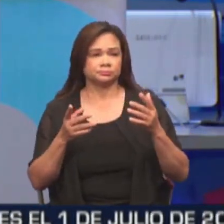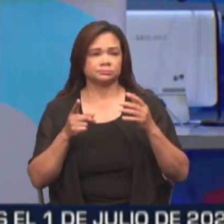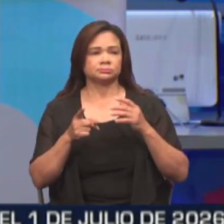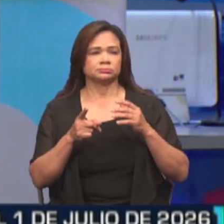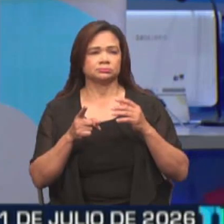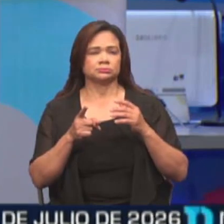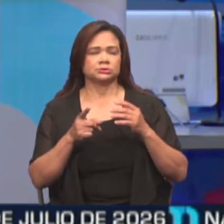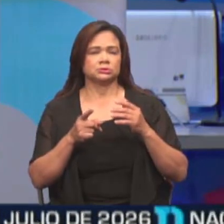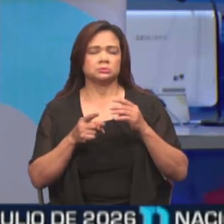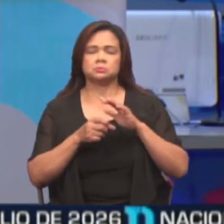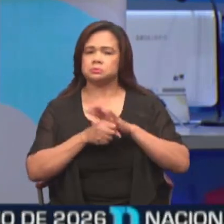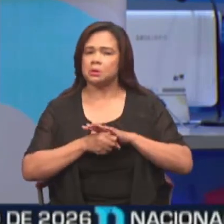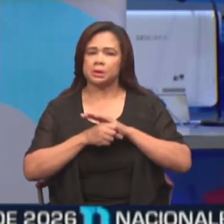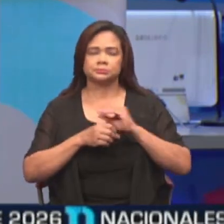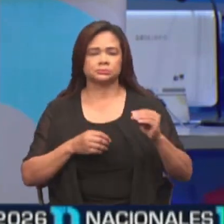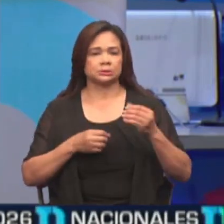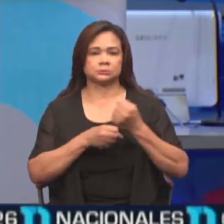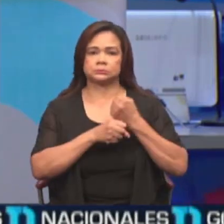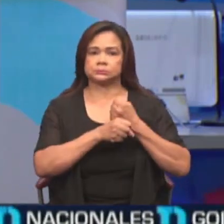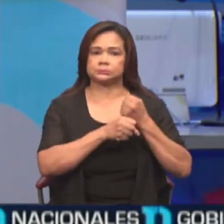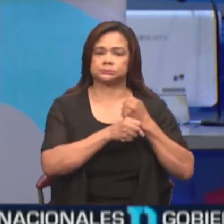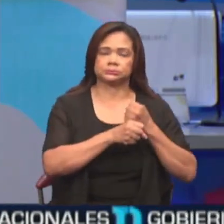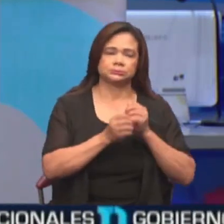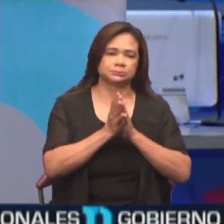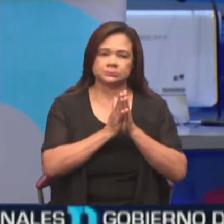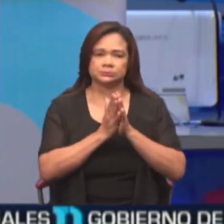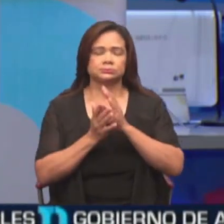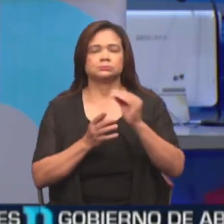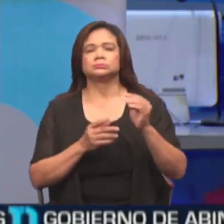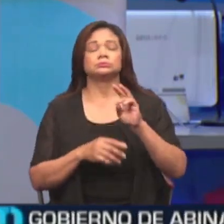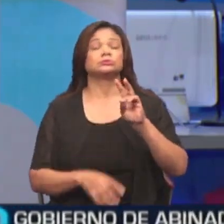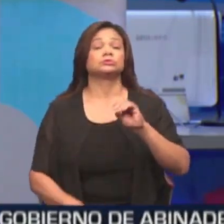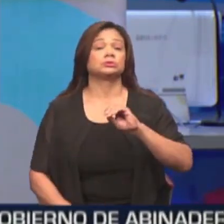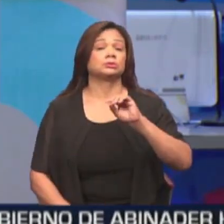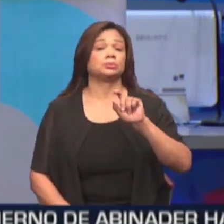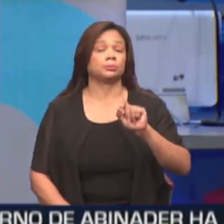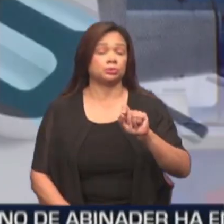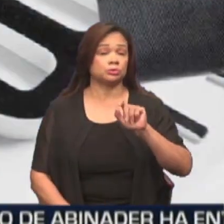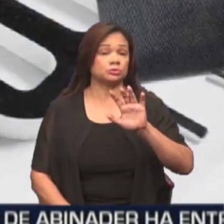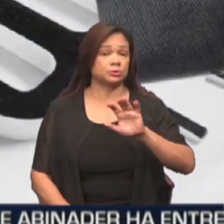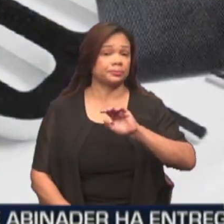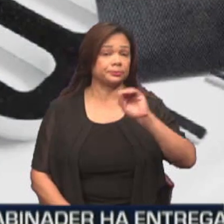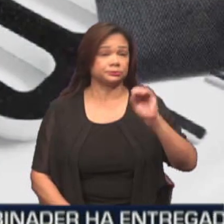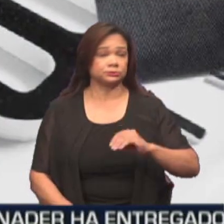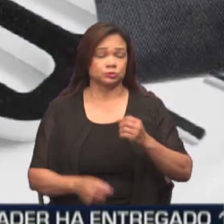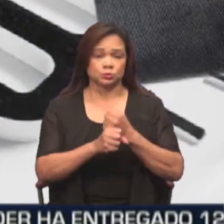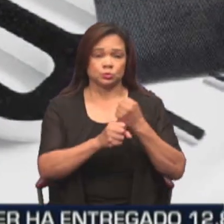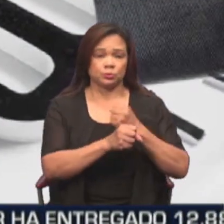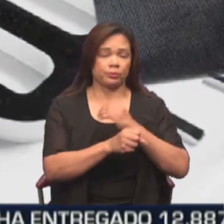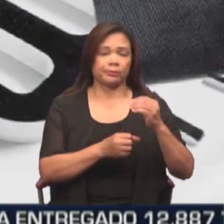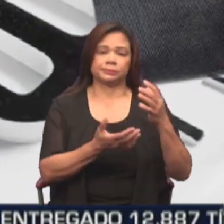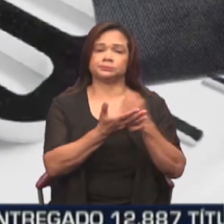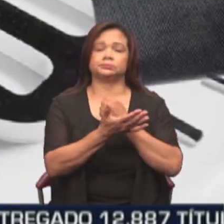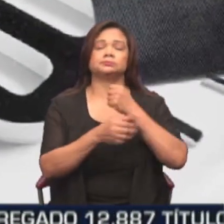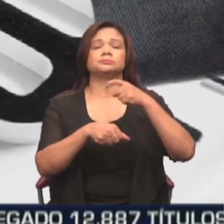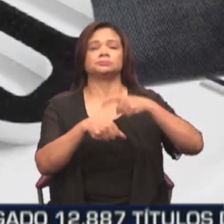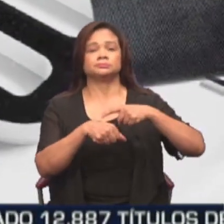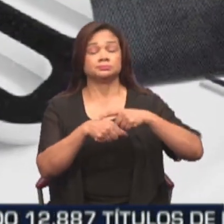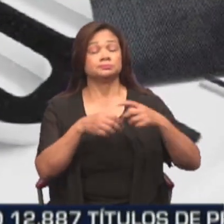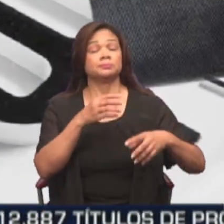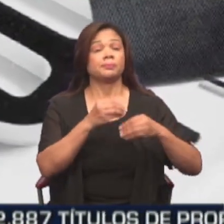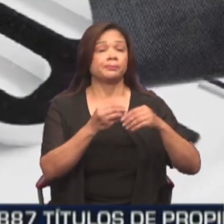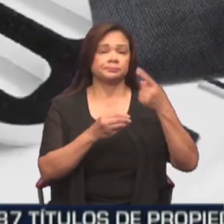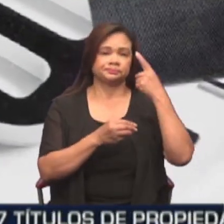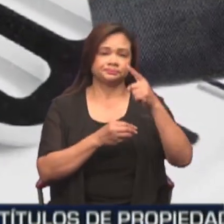menos estresados y más productivos. Además, un 70.5% de los trabajadores aprovechó el tiempo adicional